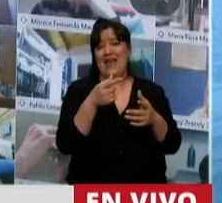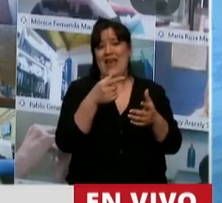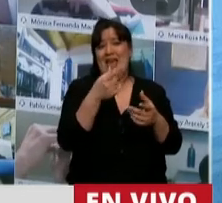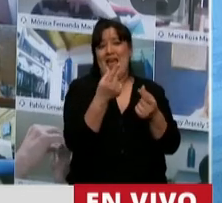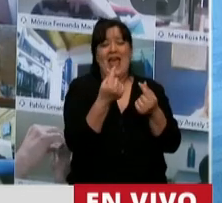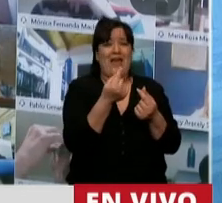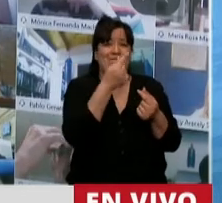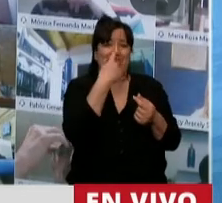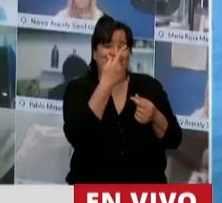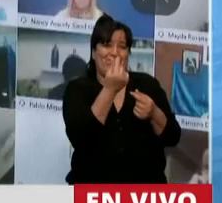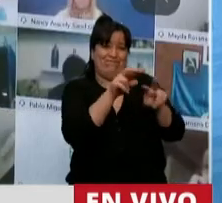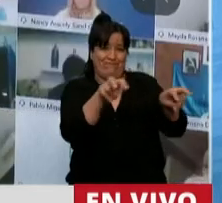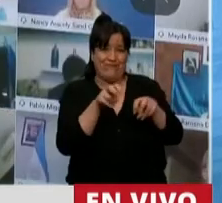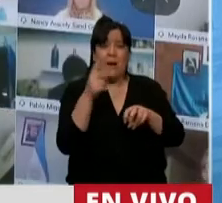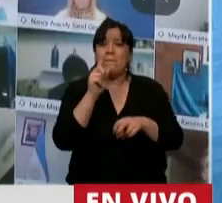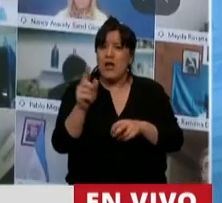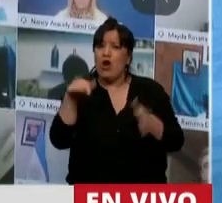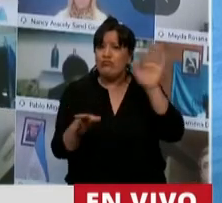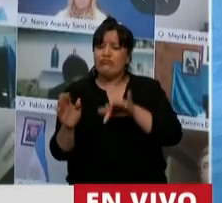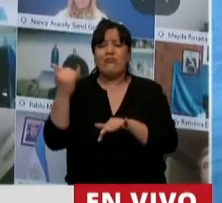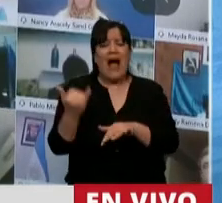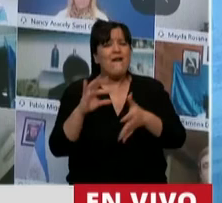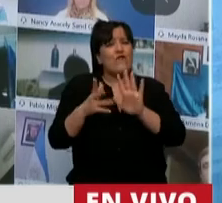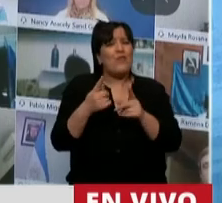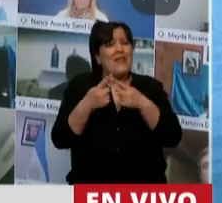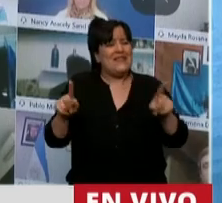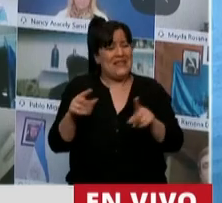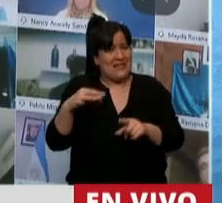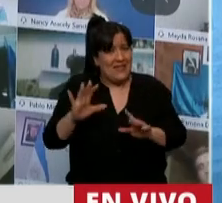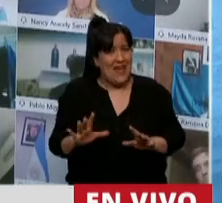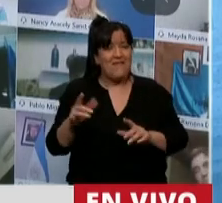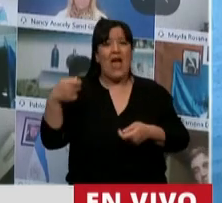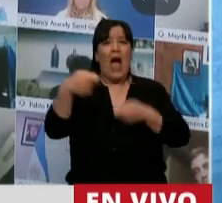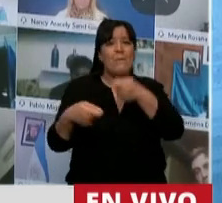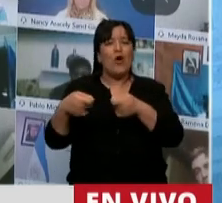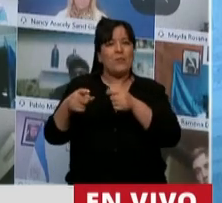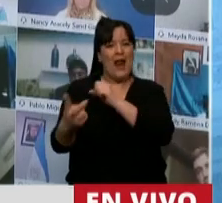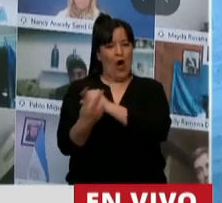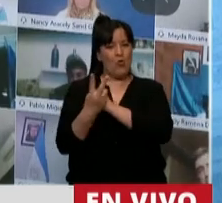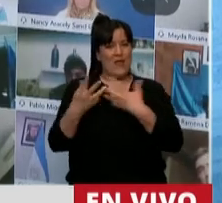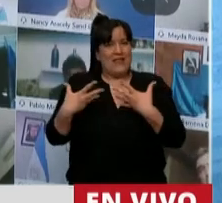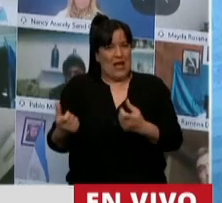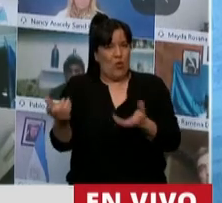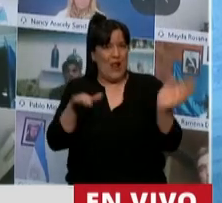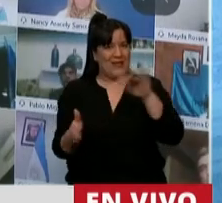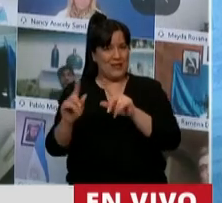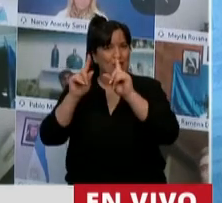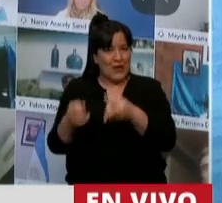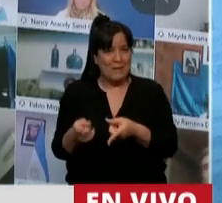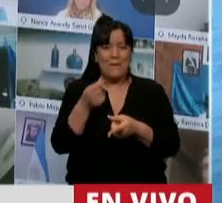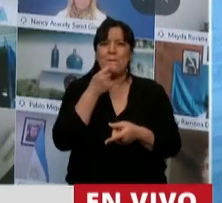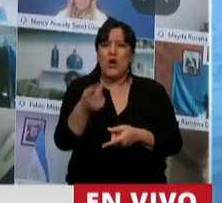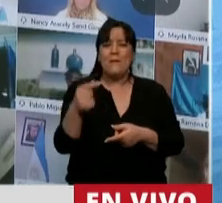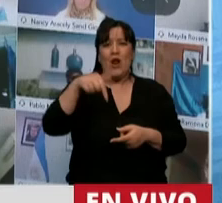un encuadre del sector por su complemento a su aporte preventivo a la salud. En la Argentina